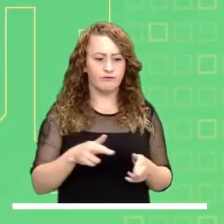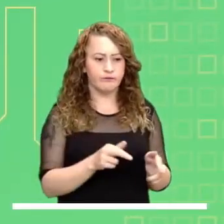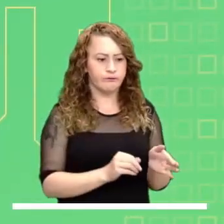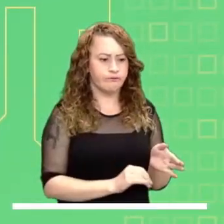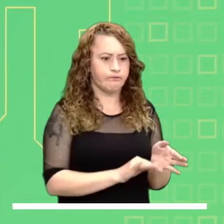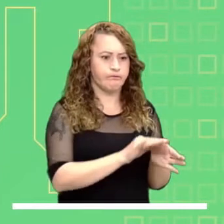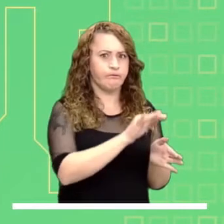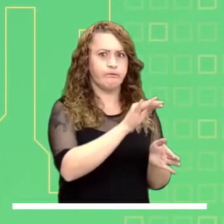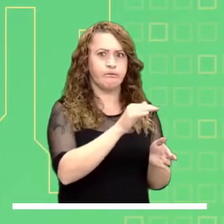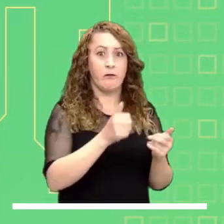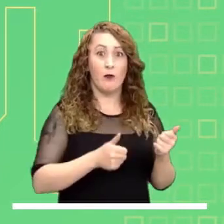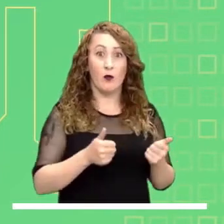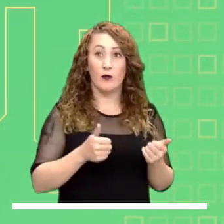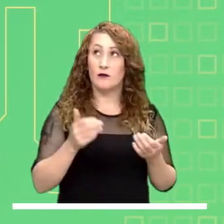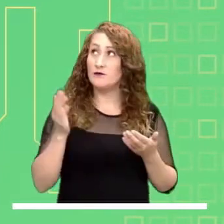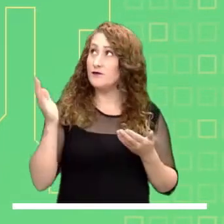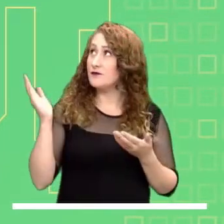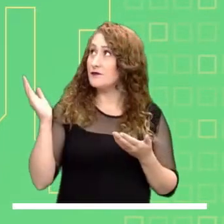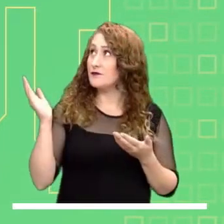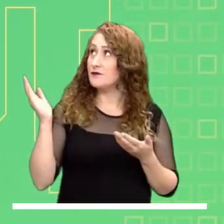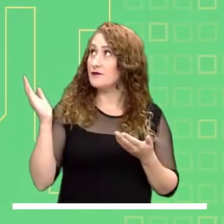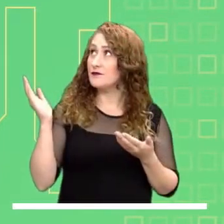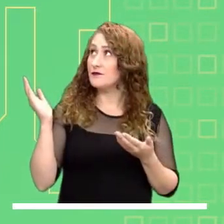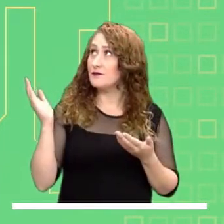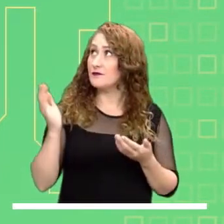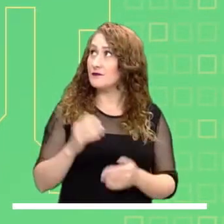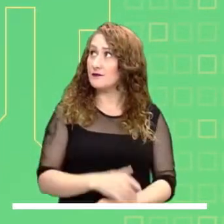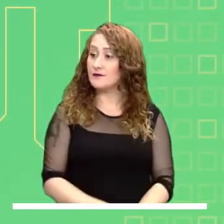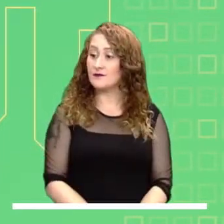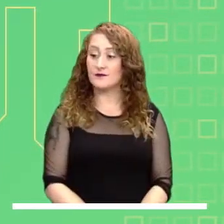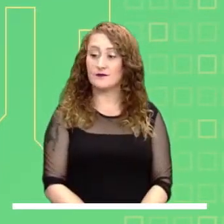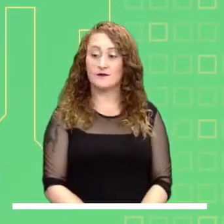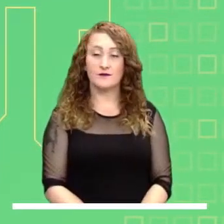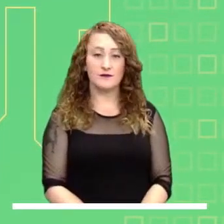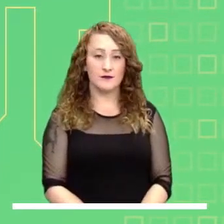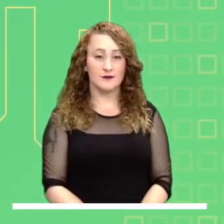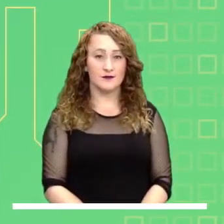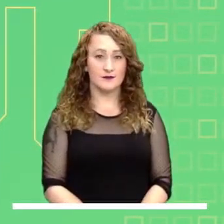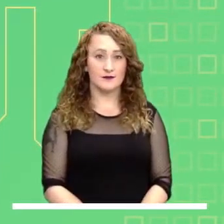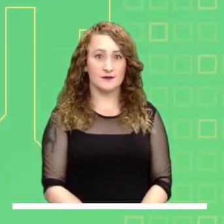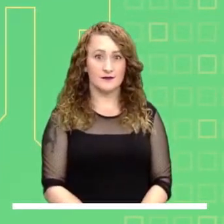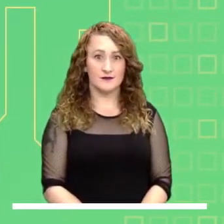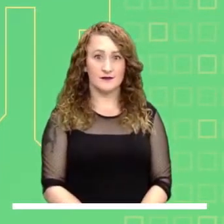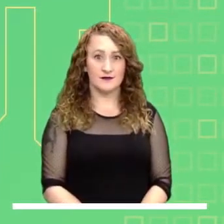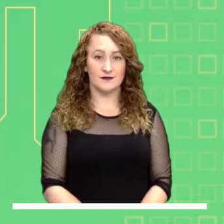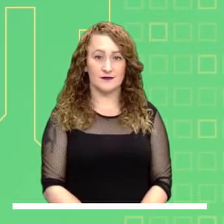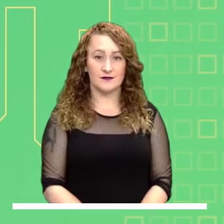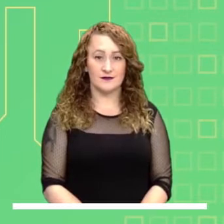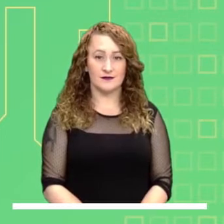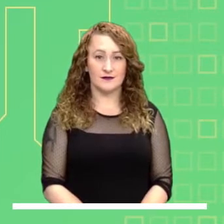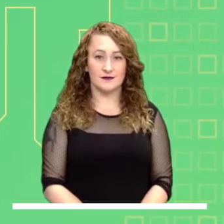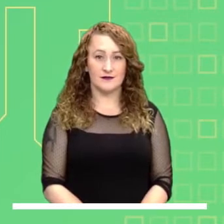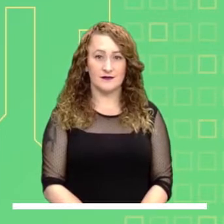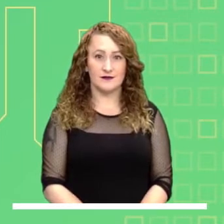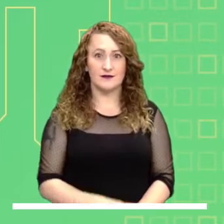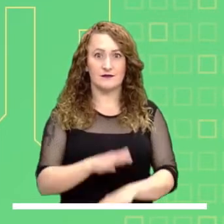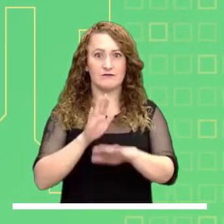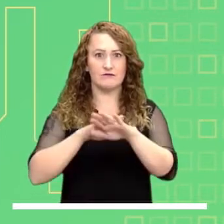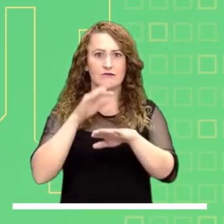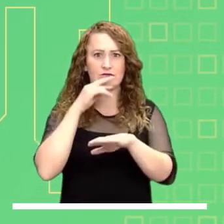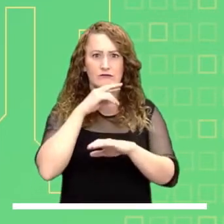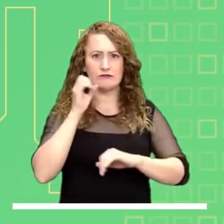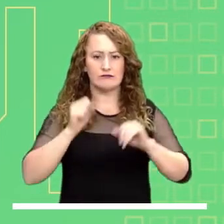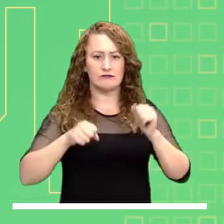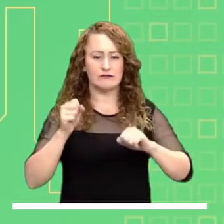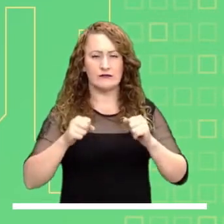Alerta naranja por probabilidad de crecientes súbitas en el río Lebrija y en algunos afluentes ubicados en Santander, como el río de Oro y los